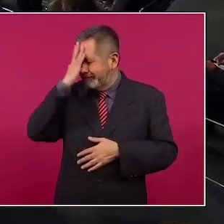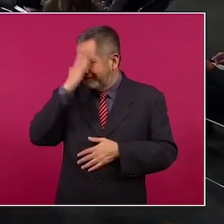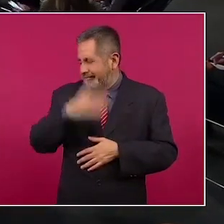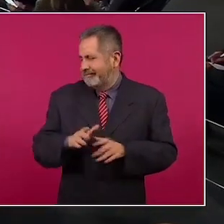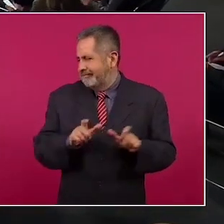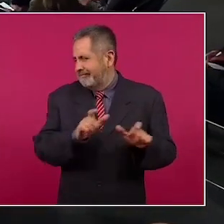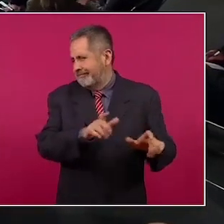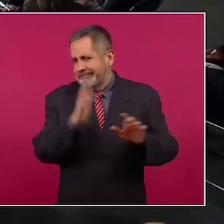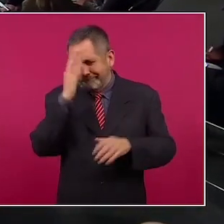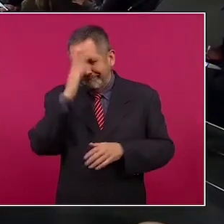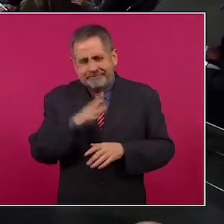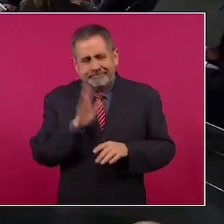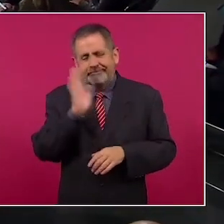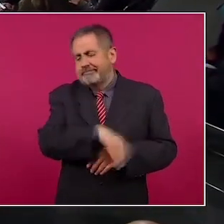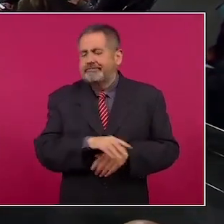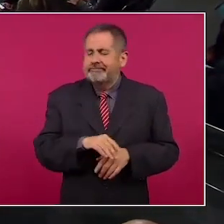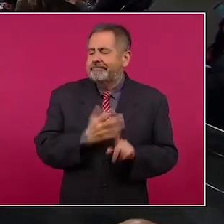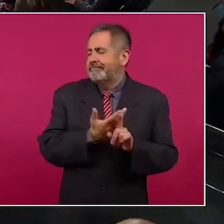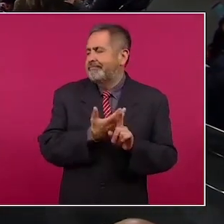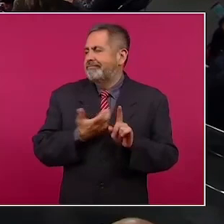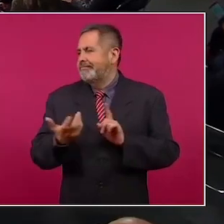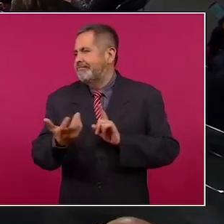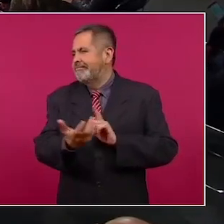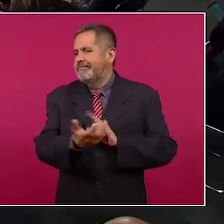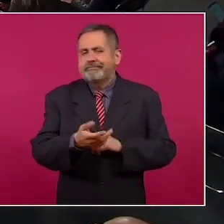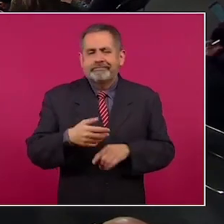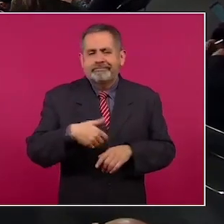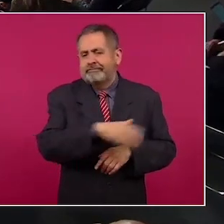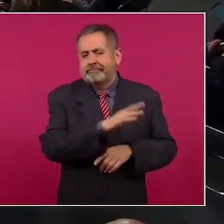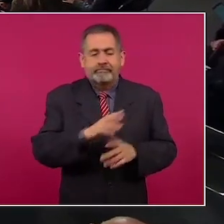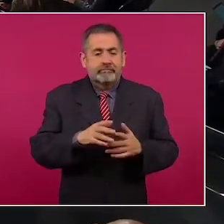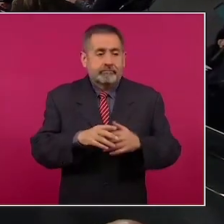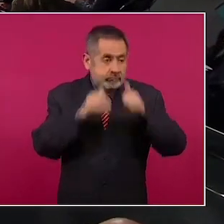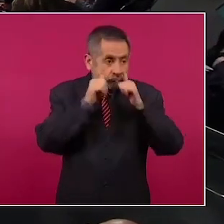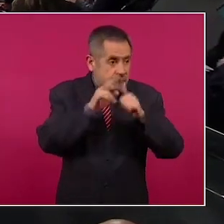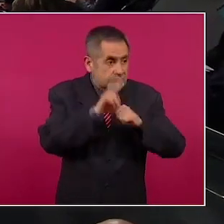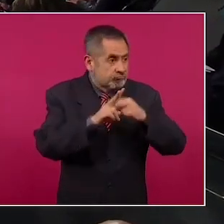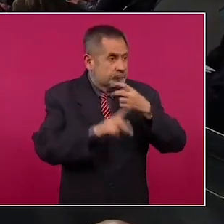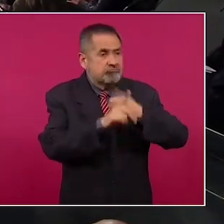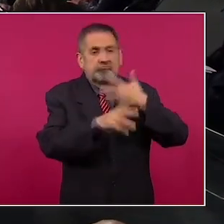darle la vuelta, no hacerle caso